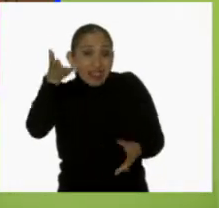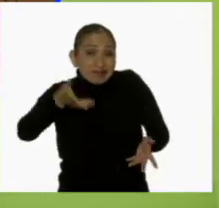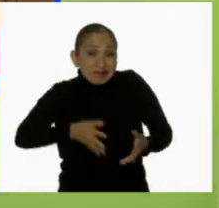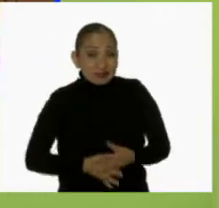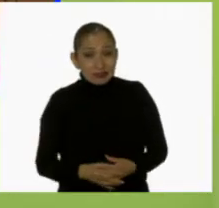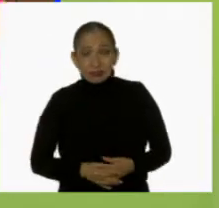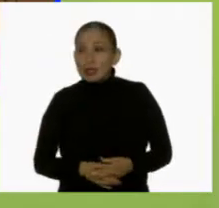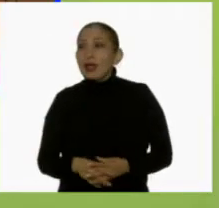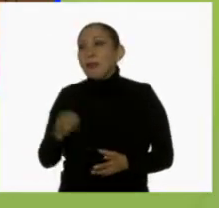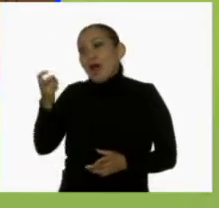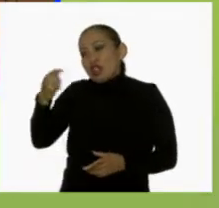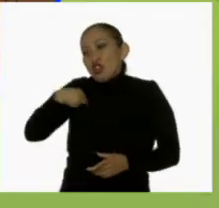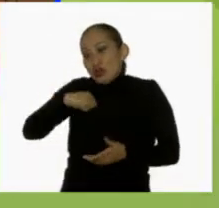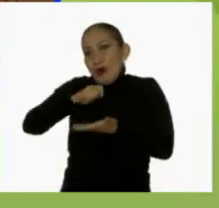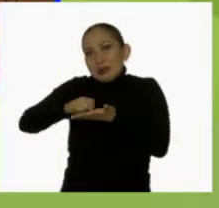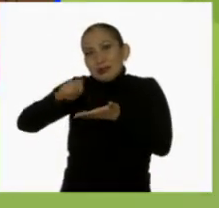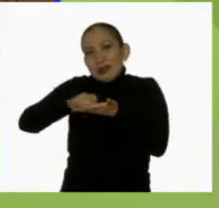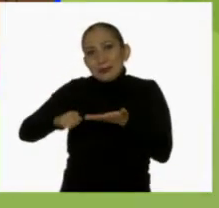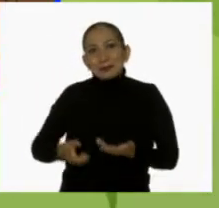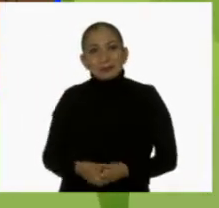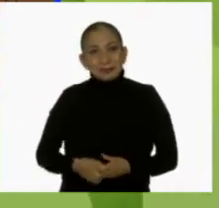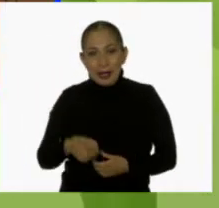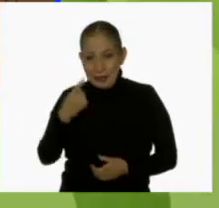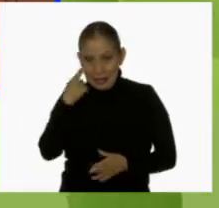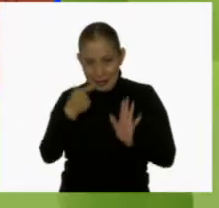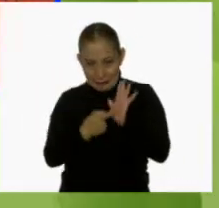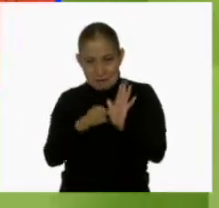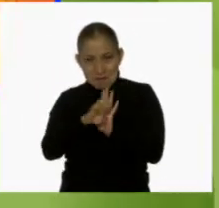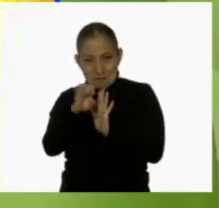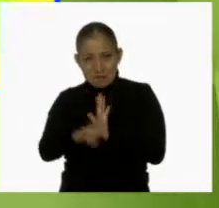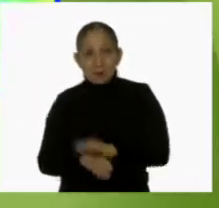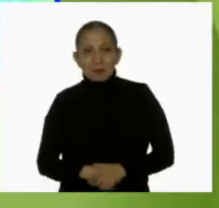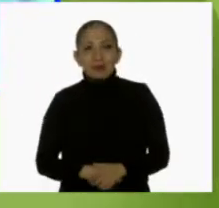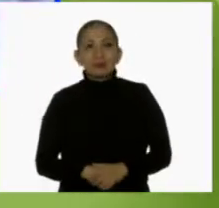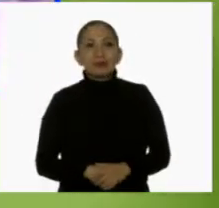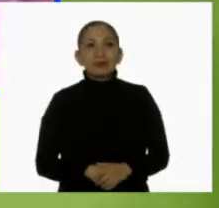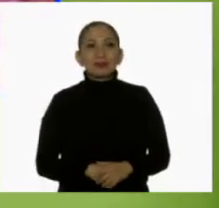olvidan. Pues por eso yo los escribo. Mira este, por ejemplo.